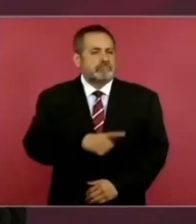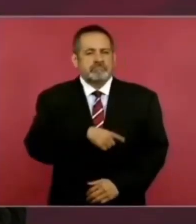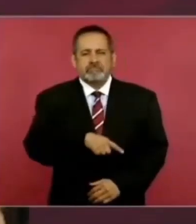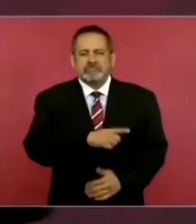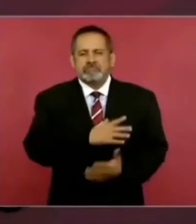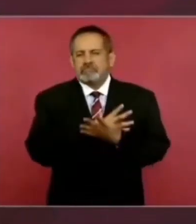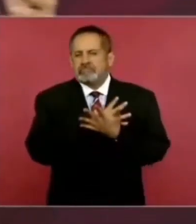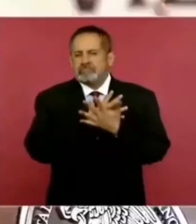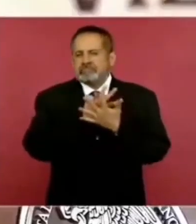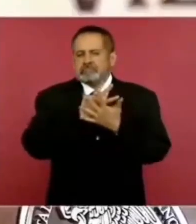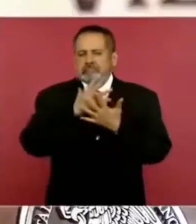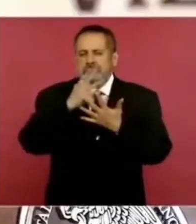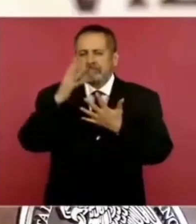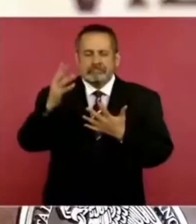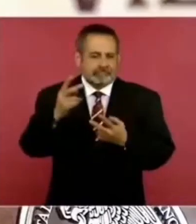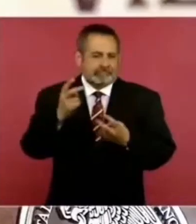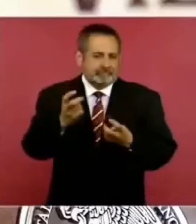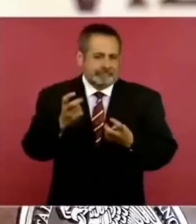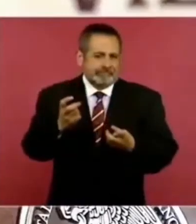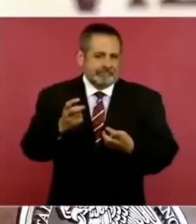Por eso hablábamos de